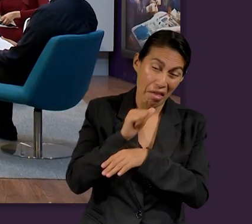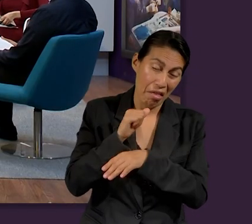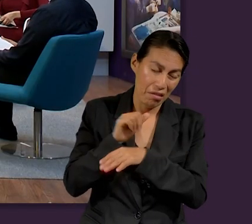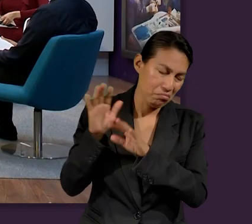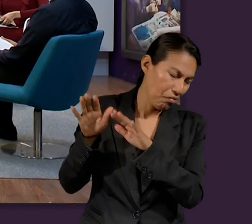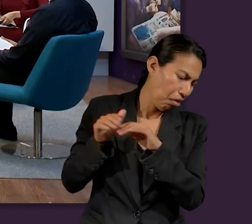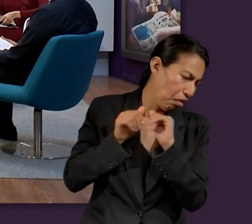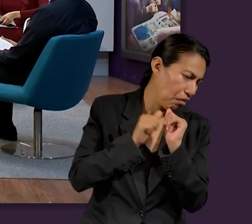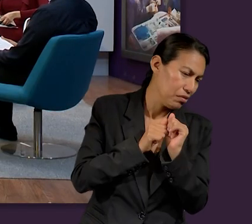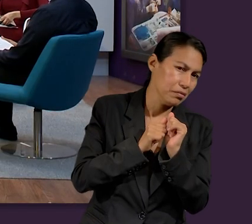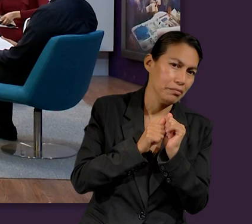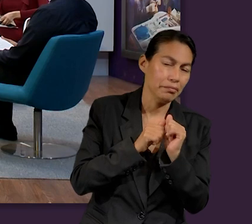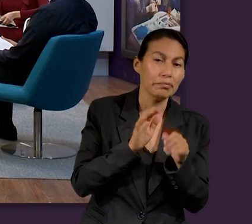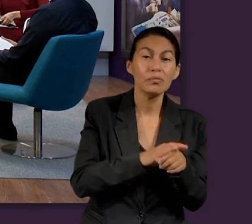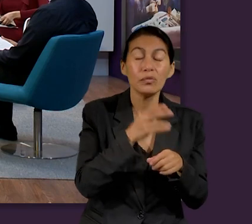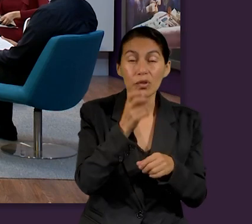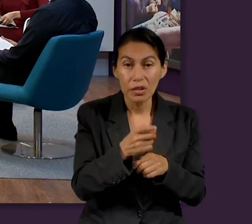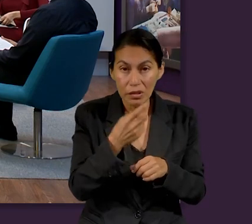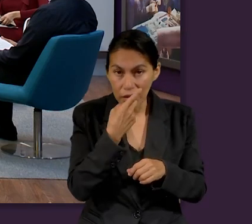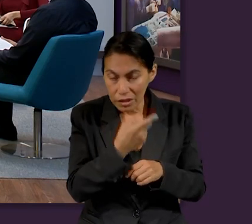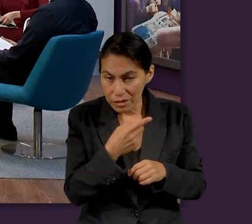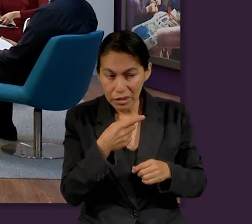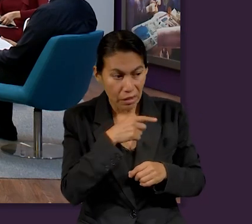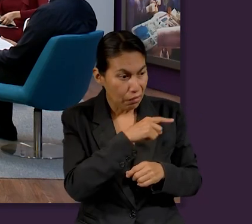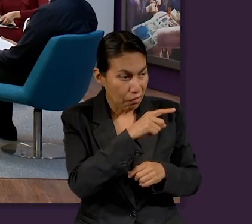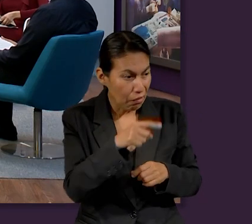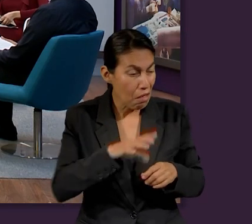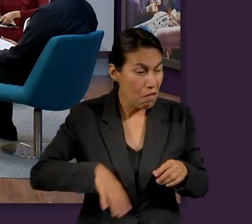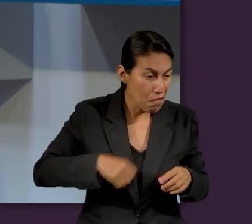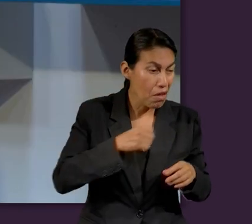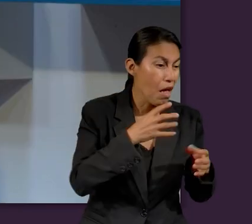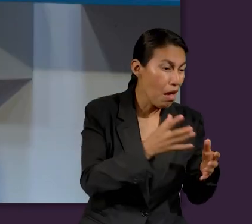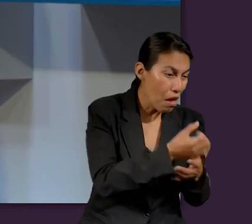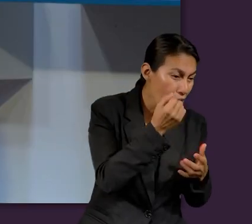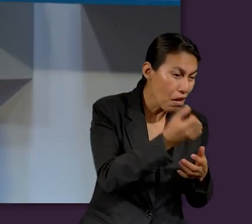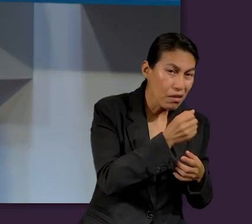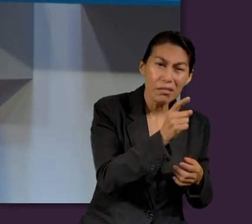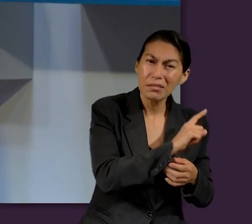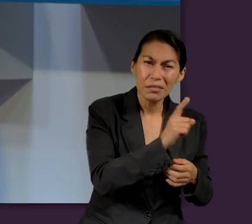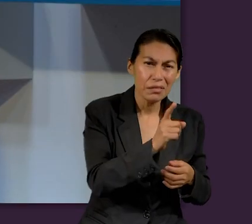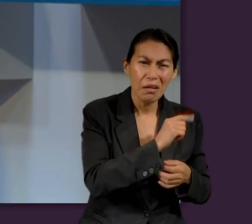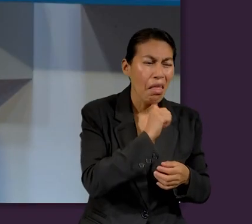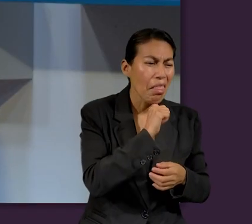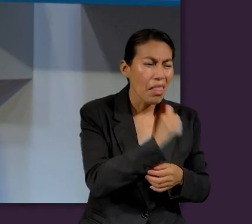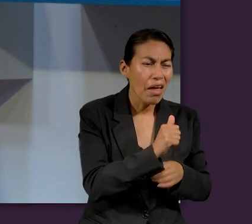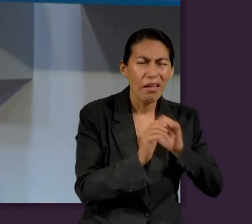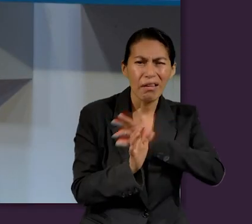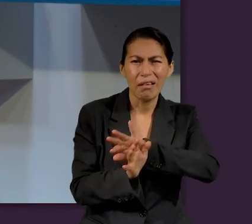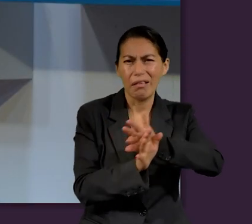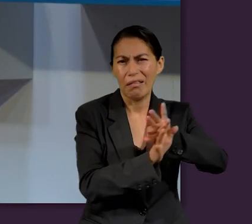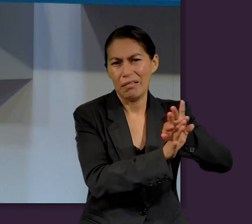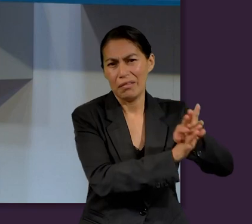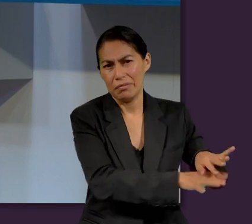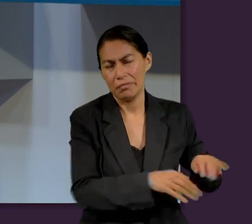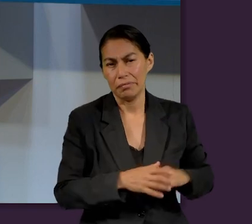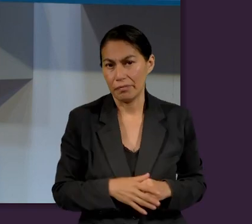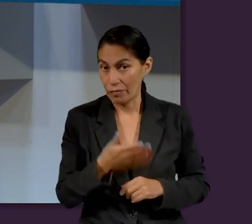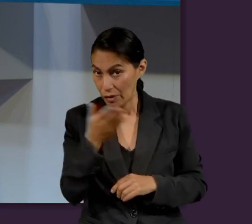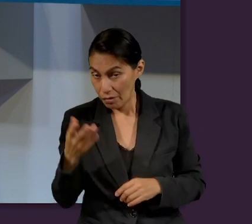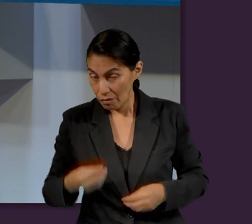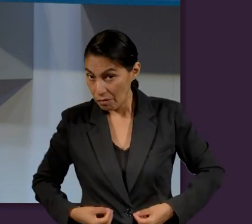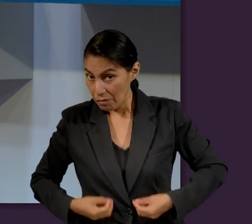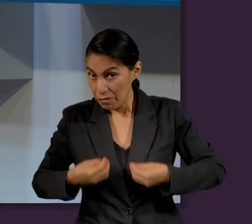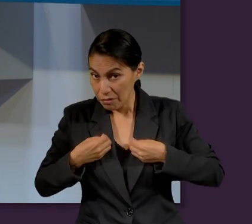eso la palabra del Señor está poniendo como base ese versículo diciendo van ustedes a sufrir esta serie de